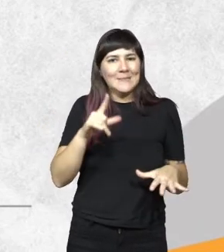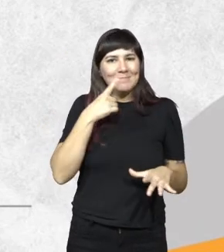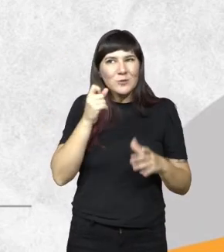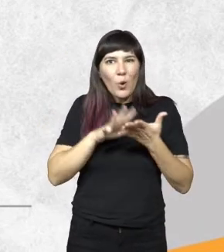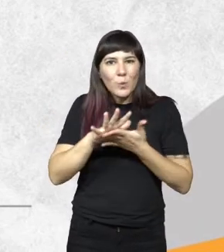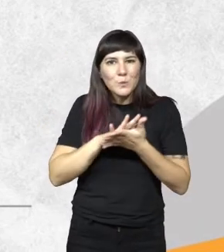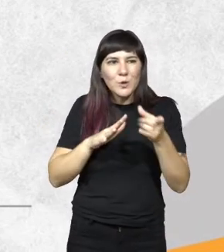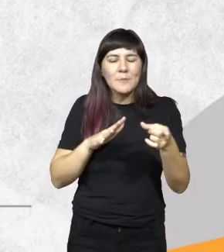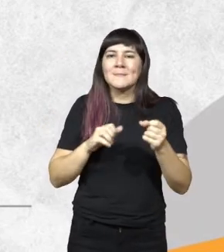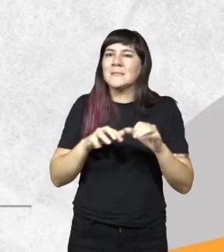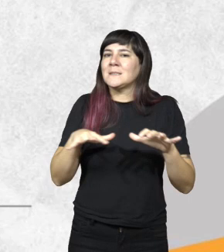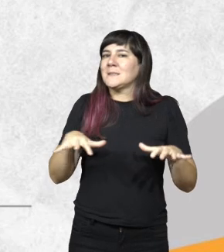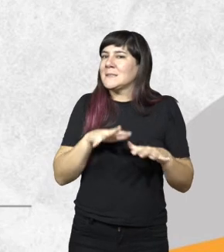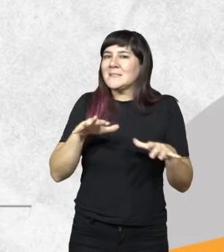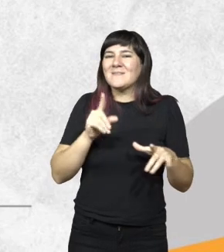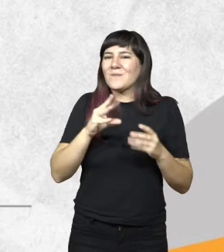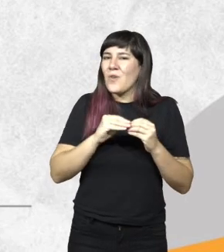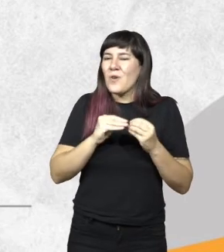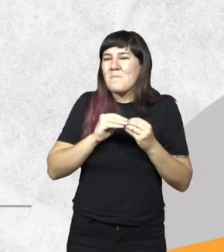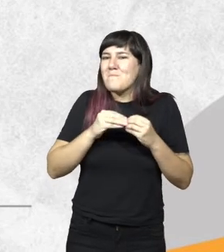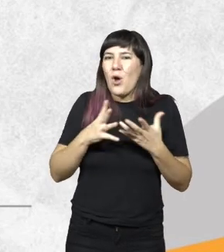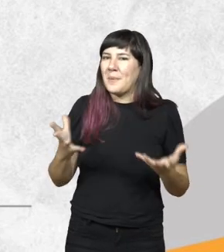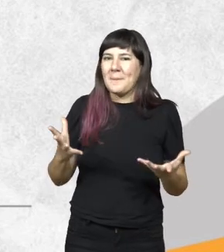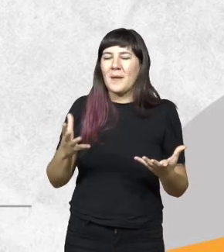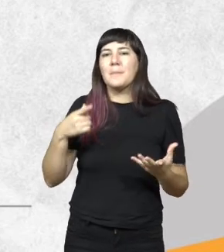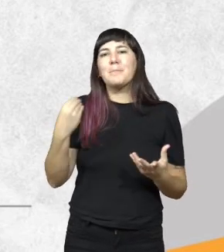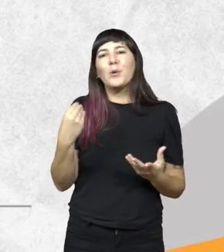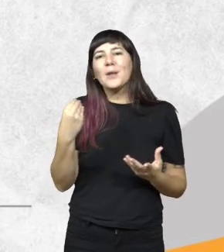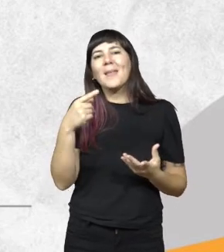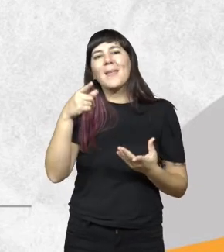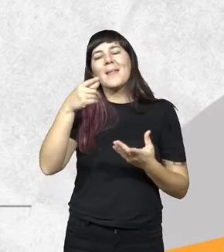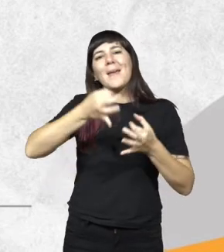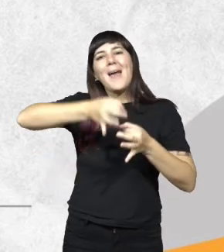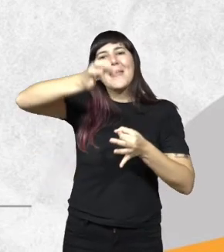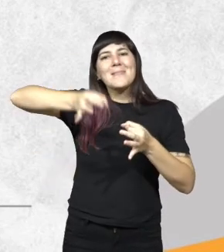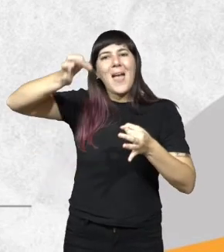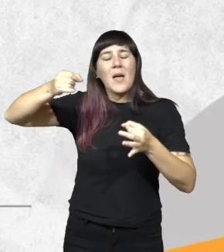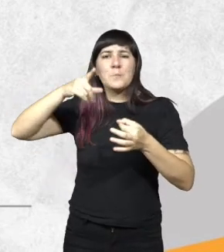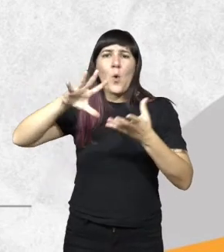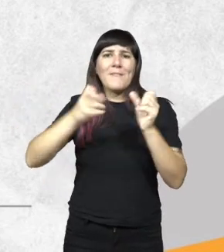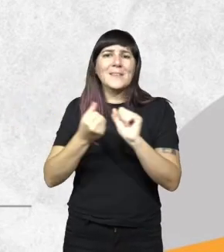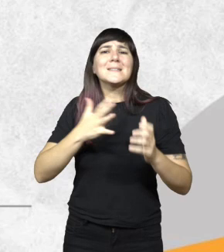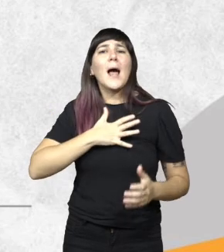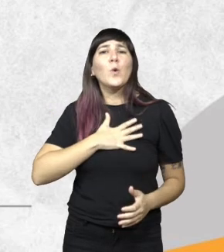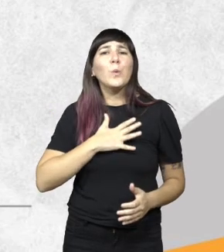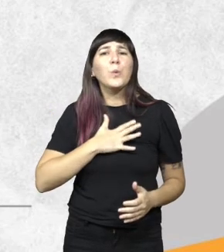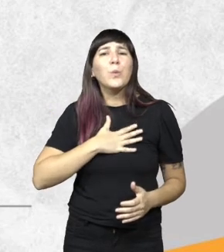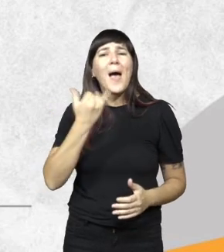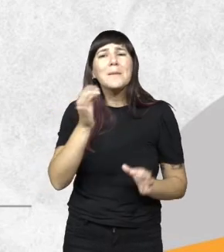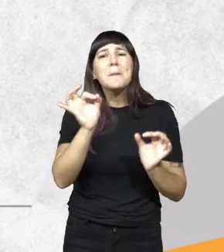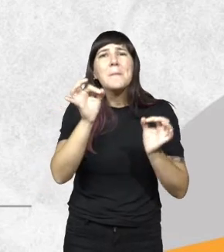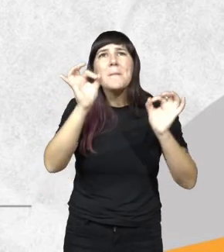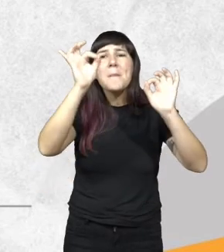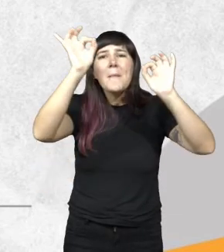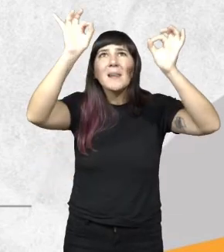realidad representa de alguna manera un problema ¿por qué? porque el particulado de la caña afecta a la salud quemar caña y azúcar genera partículas